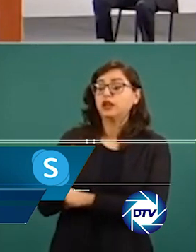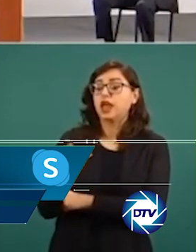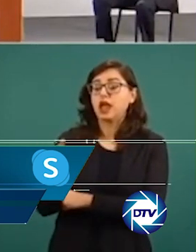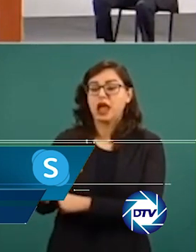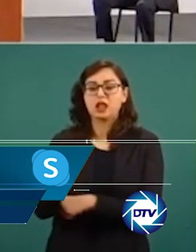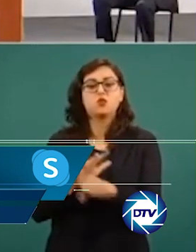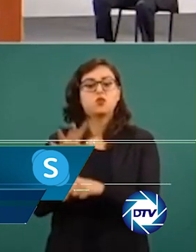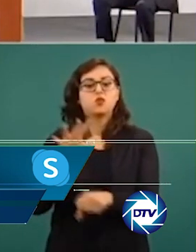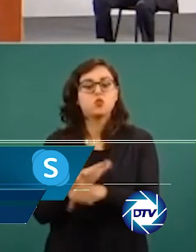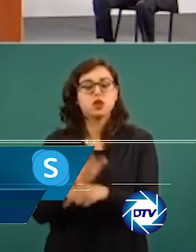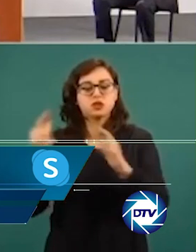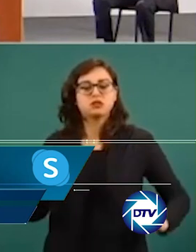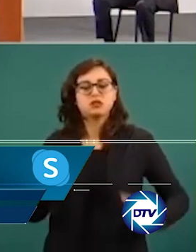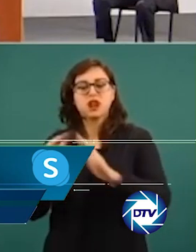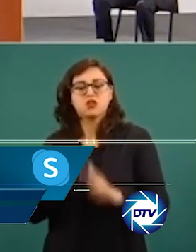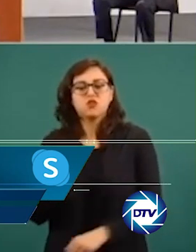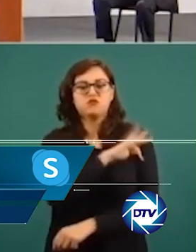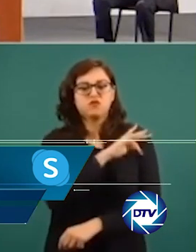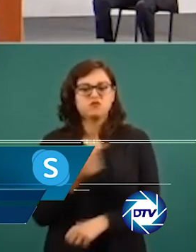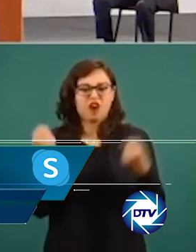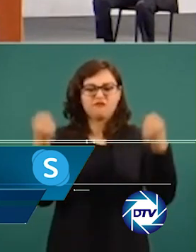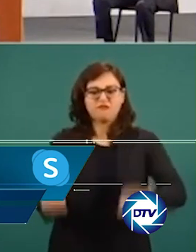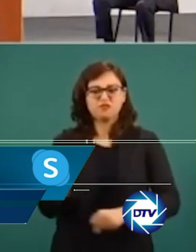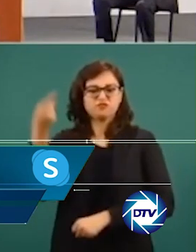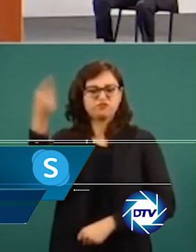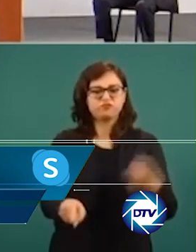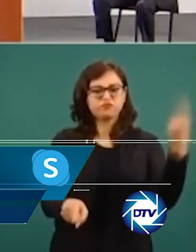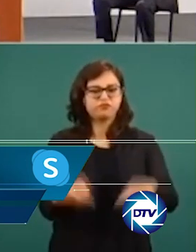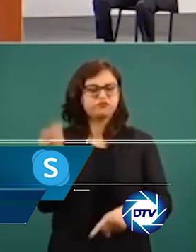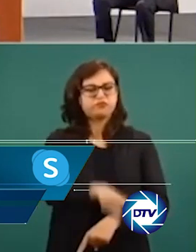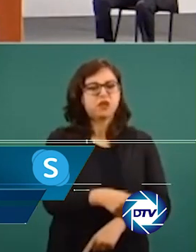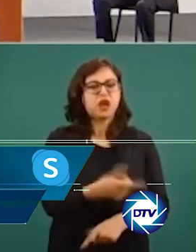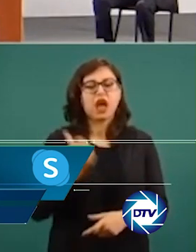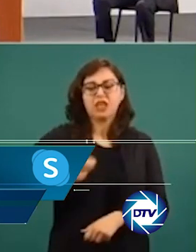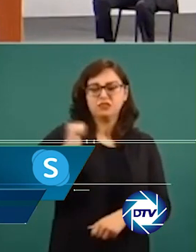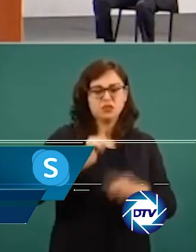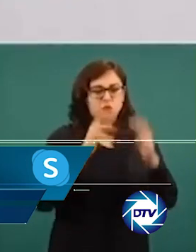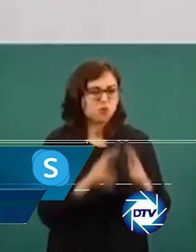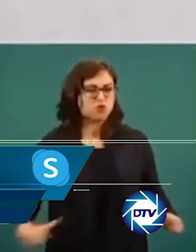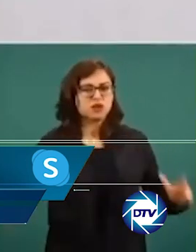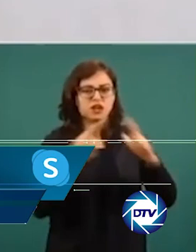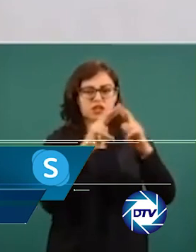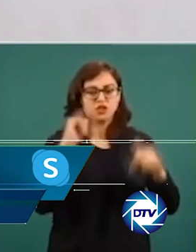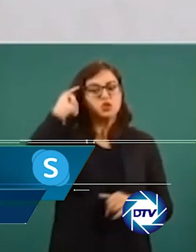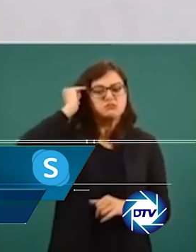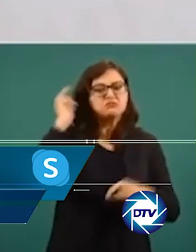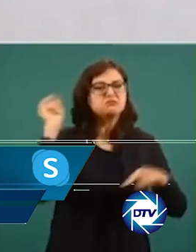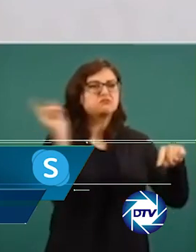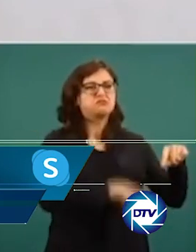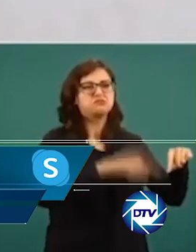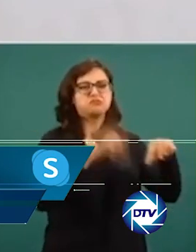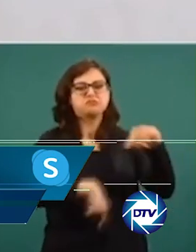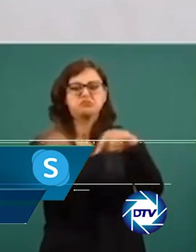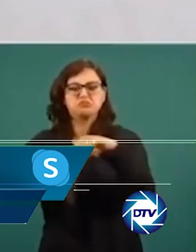ataca al gobierno de España, sino, ya se ha comentado antes también, a sus empresas, o a parte de sus empresas, o a muchas de sus